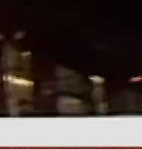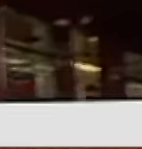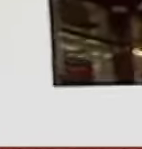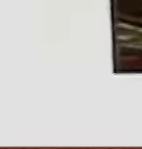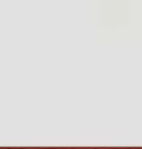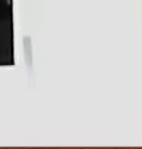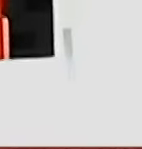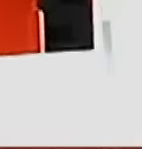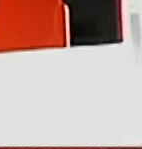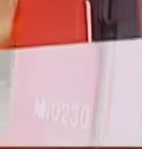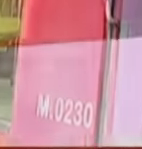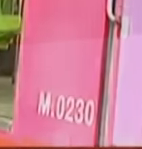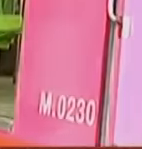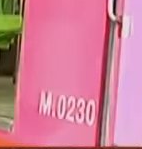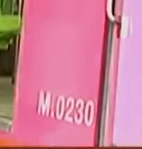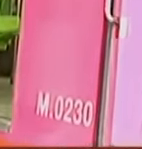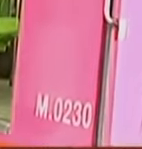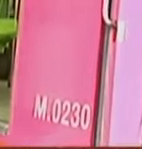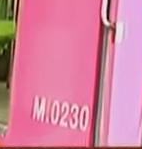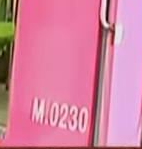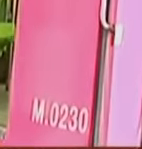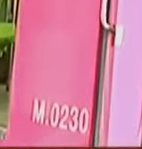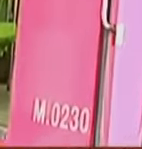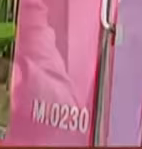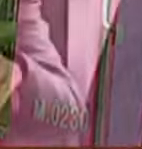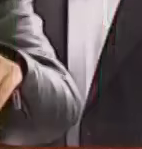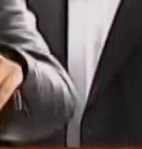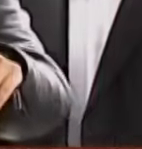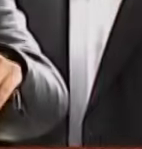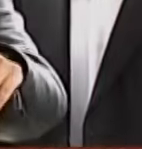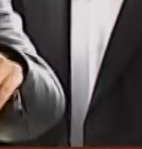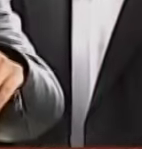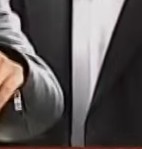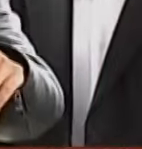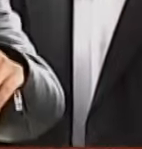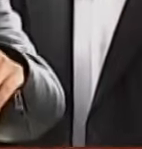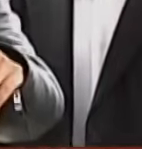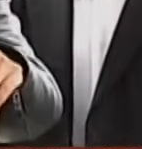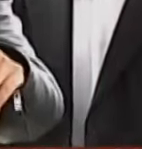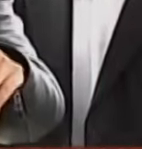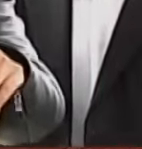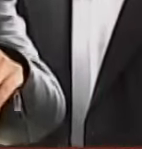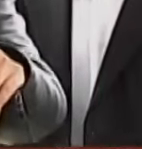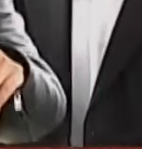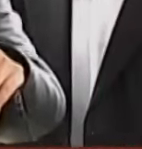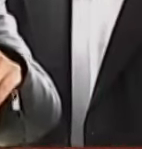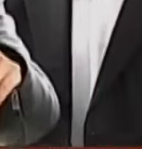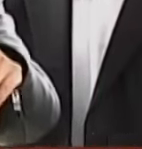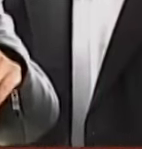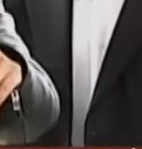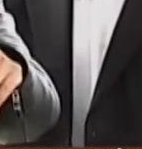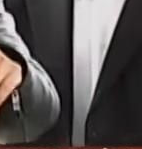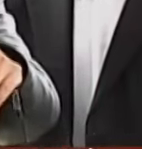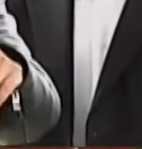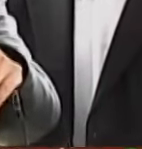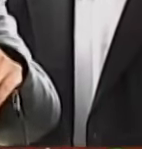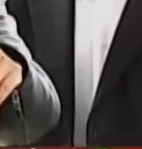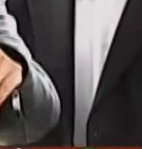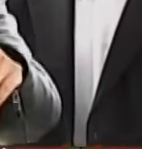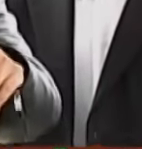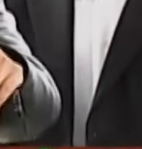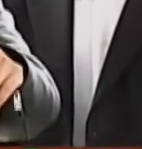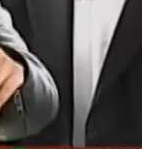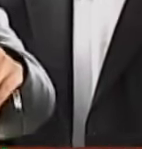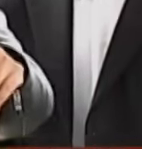Politécnico, Rosario Martín Carrera y Santa Anita Son trenes que están precisamente